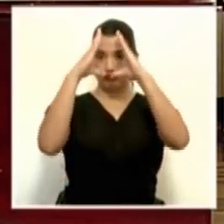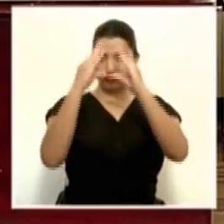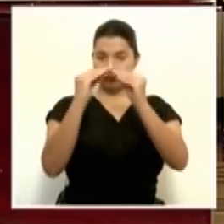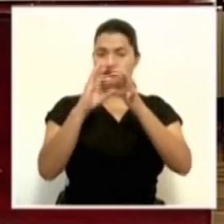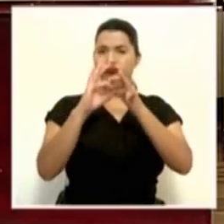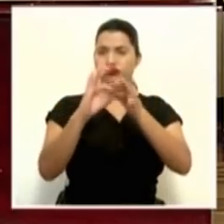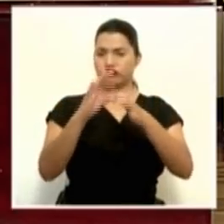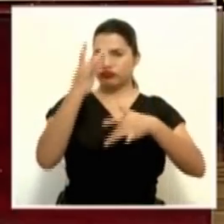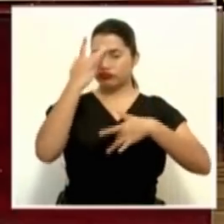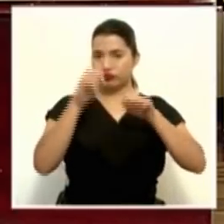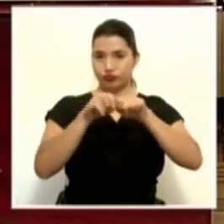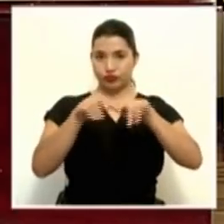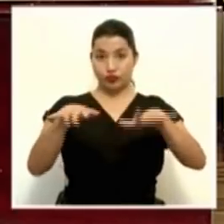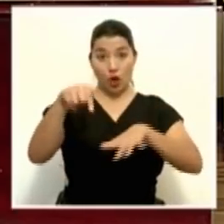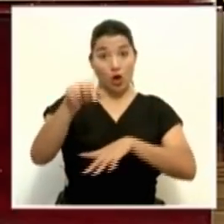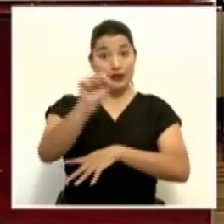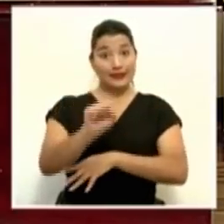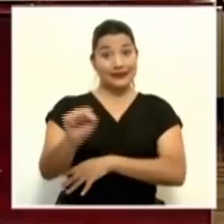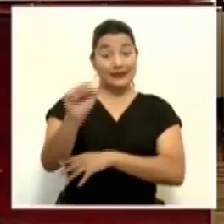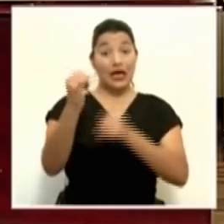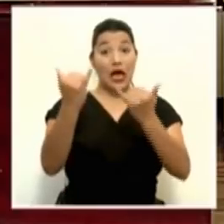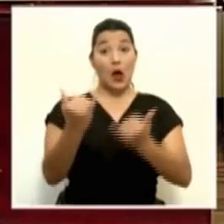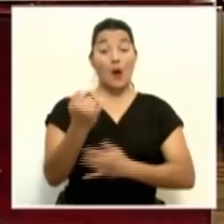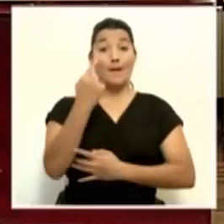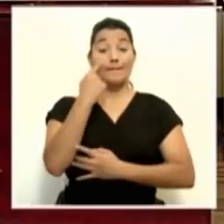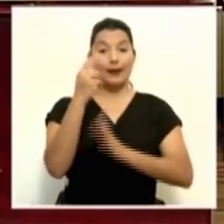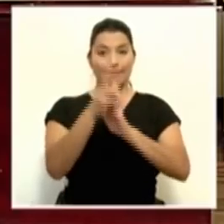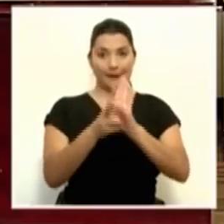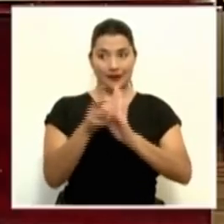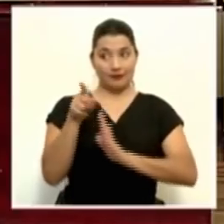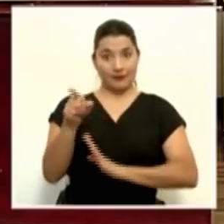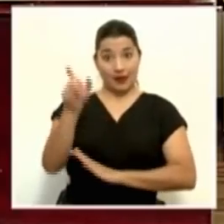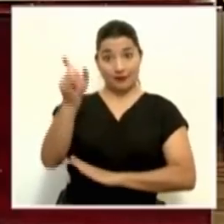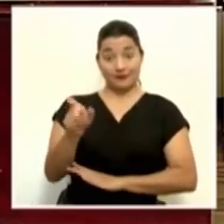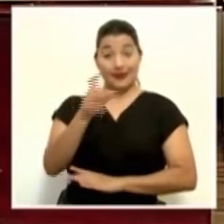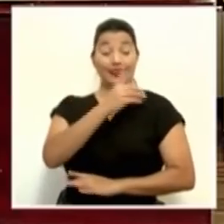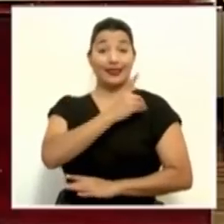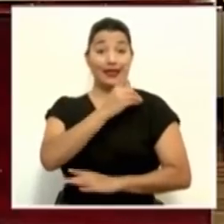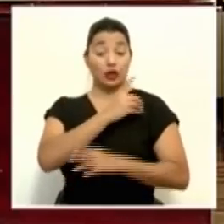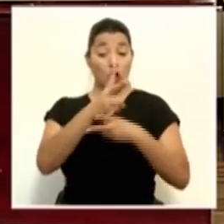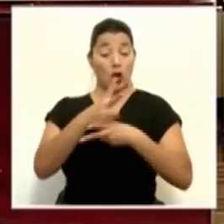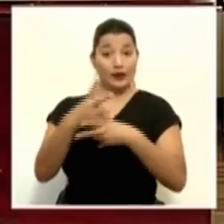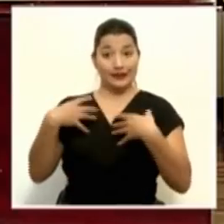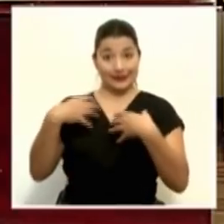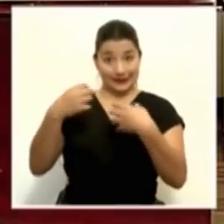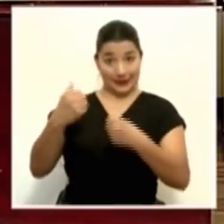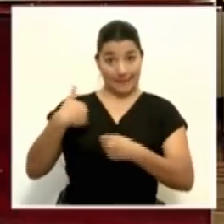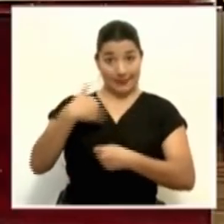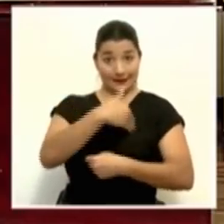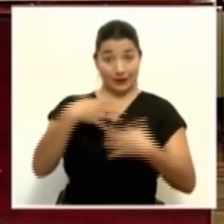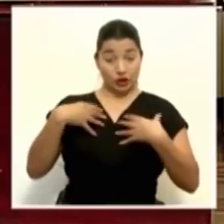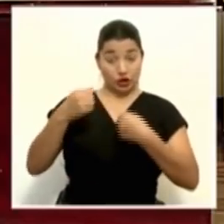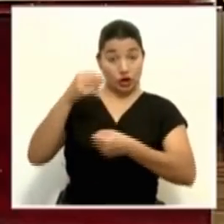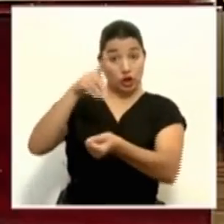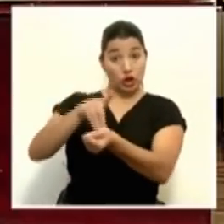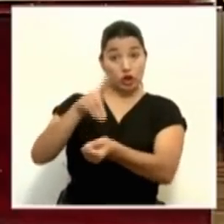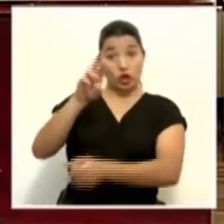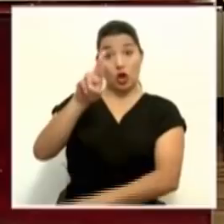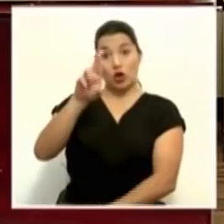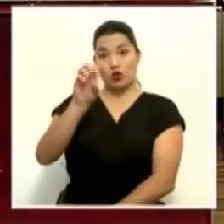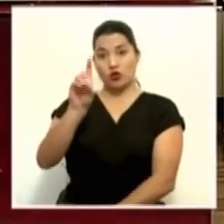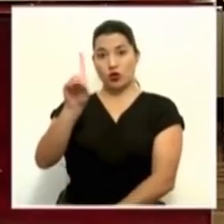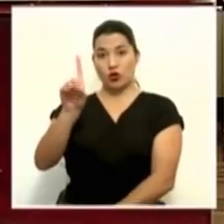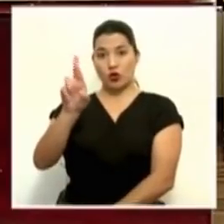COVID para este sábado, así que veremos un video en el que el director de Vigilancia de la Salud, del Ministerio de Salud, del doctor Rodrigo Marín, nos